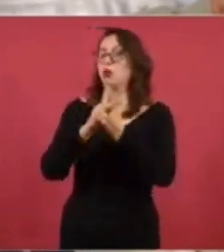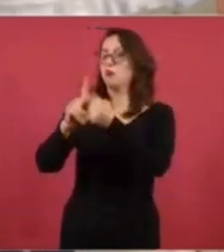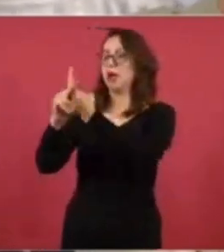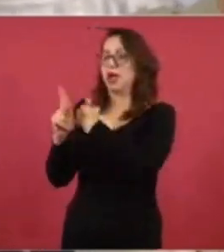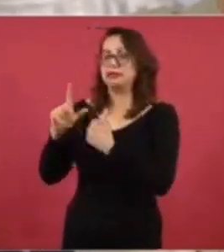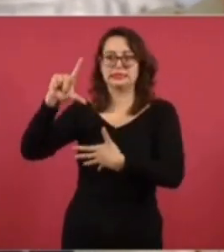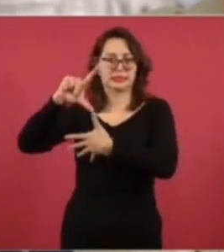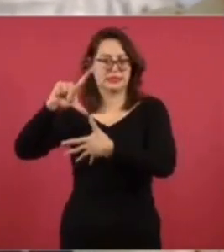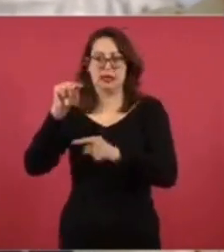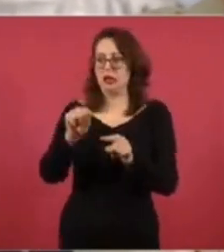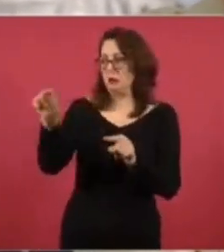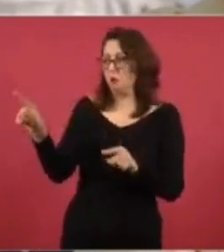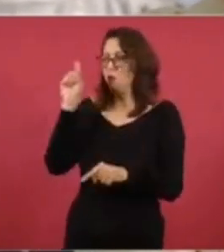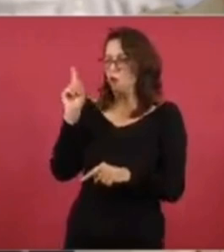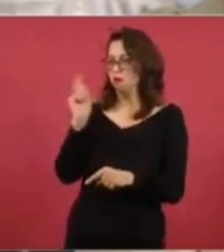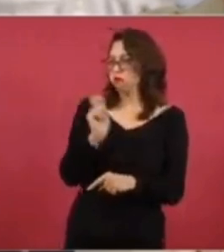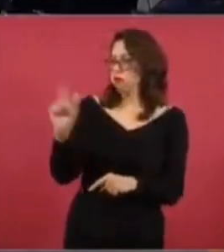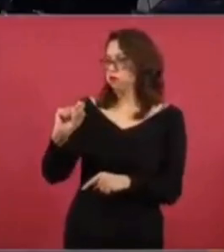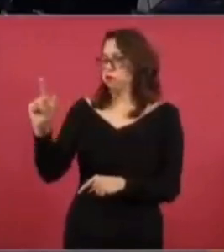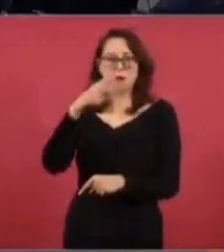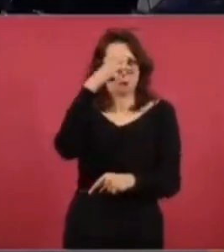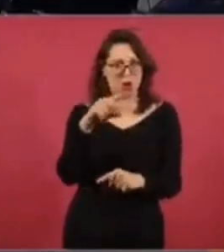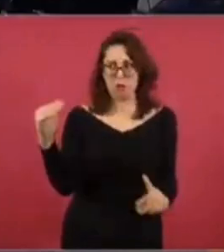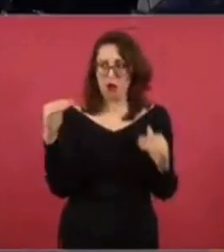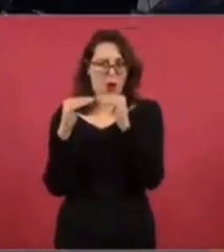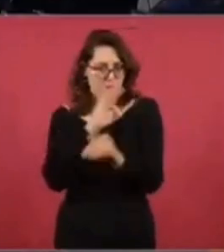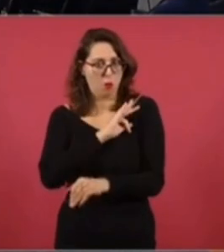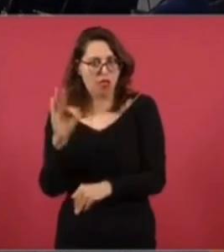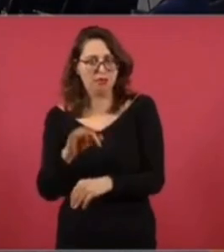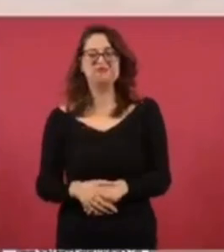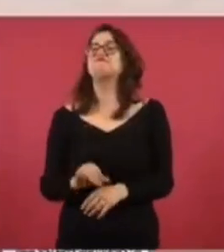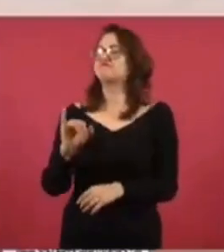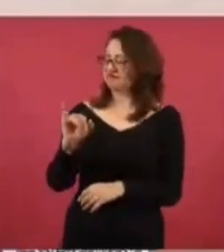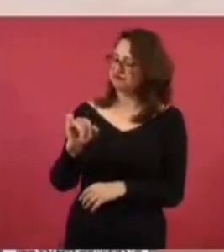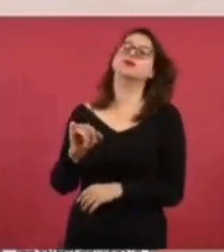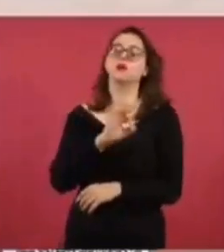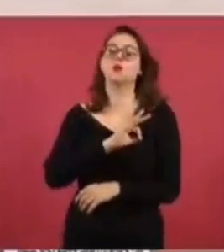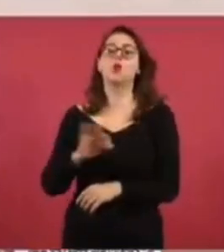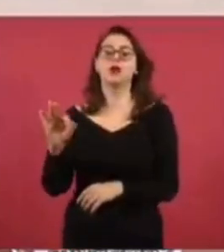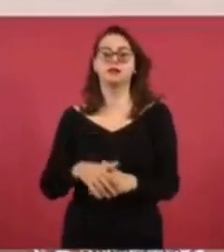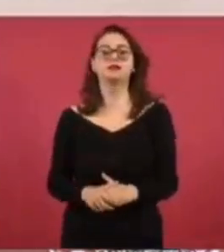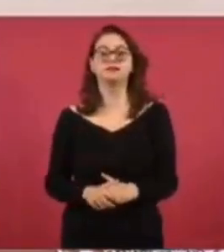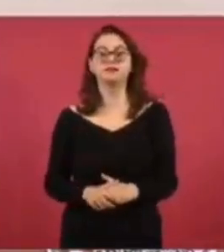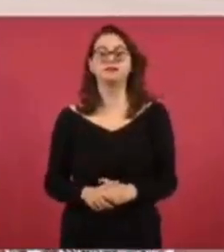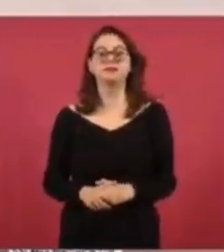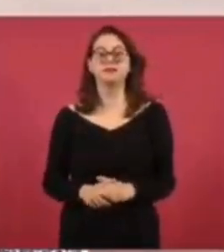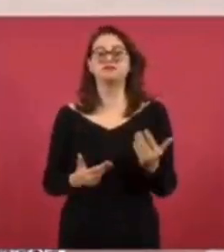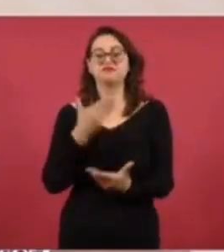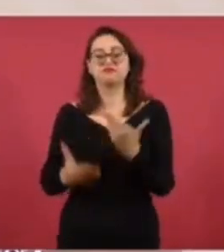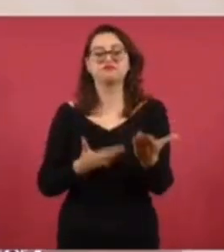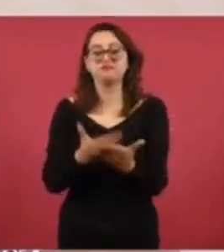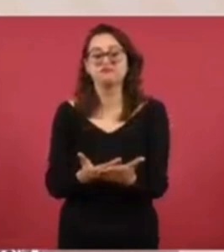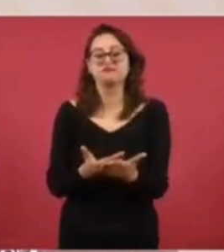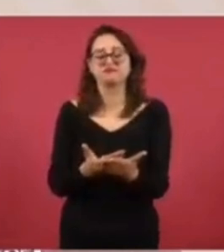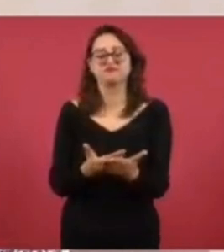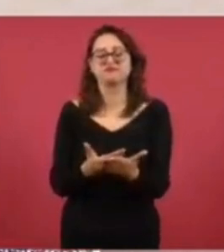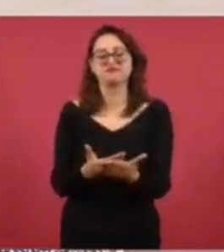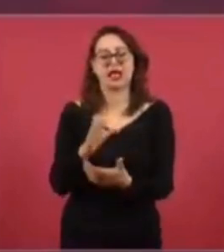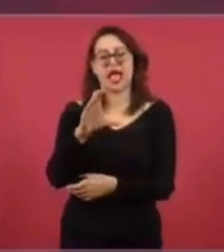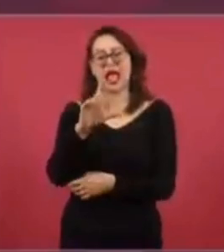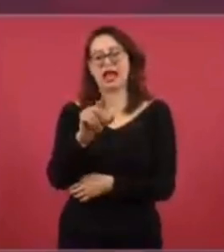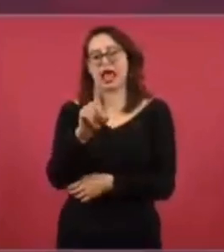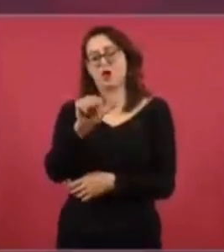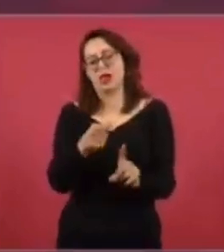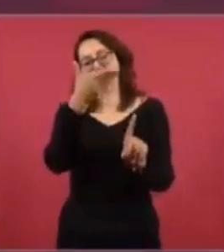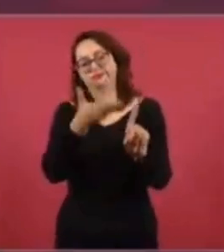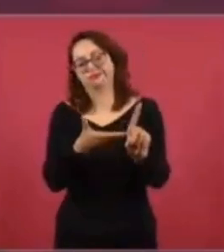sido Dilma Rousseff? ¿Considera que una mujer mexicana podría estar a esa altura? Sí, sí. Y con todo respeto. Bueno, conozco muy bien a Claudia.